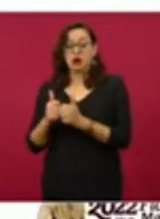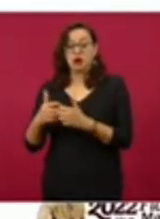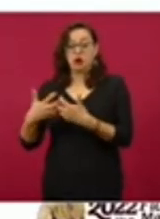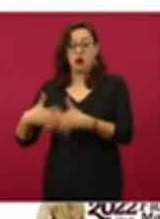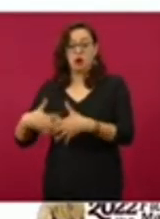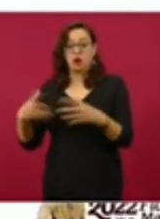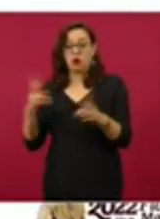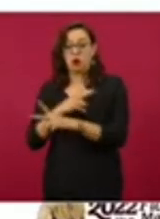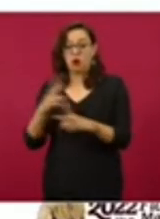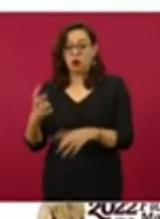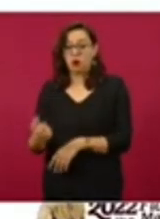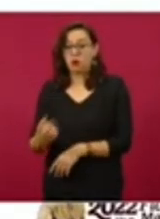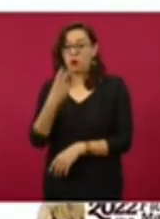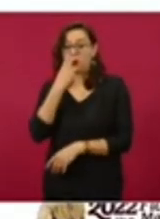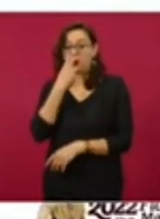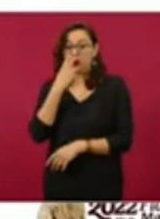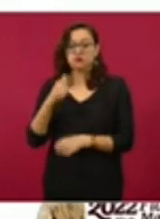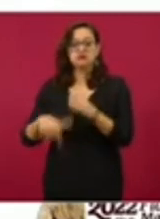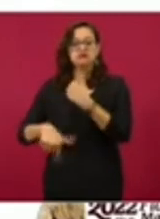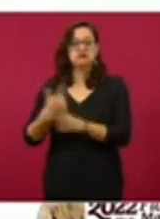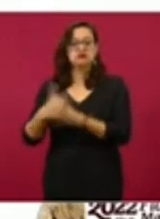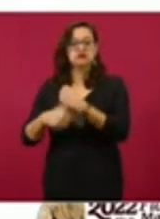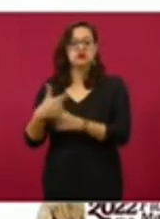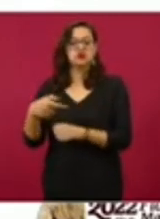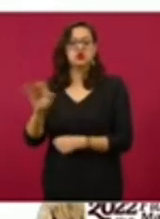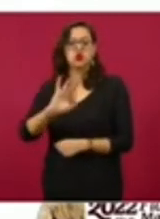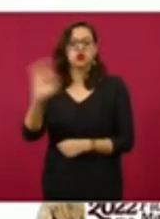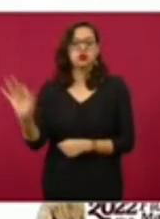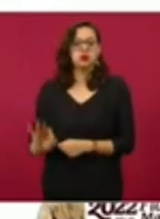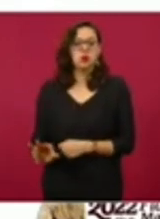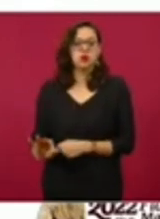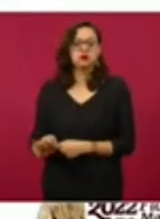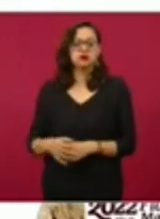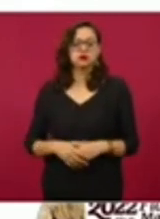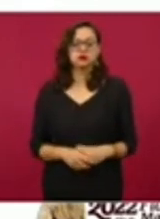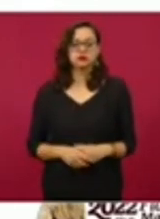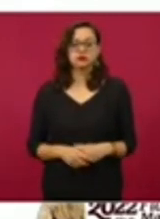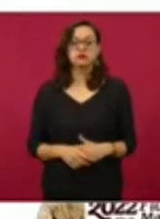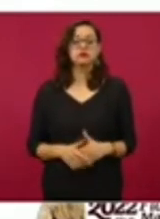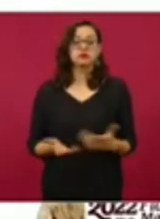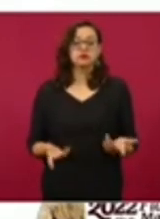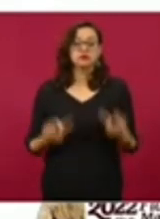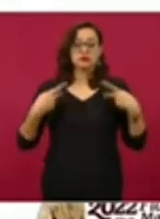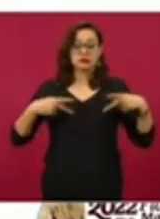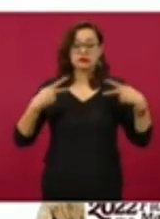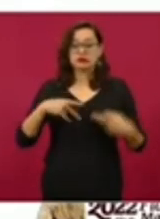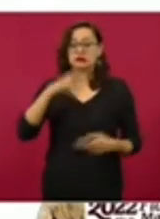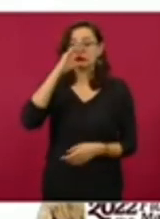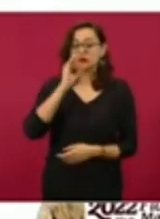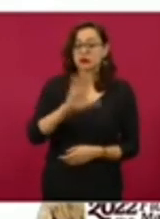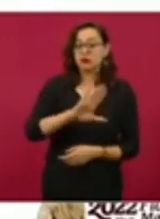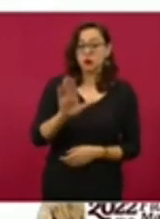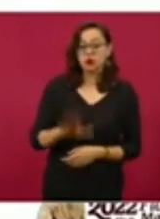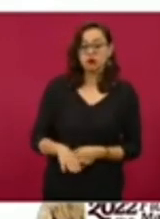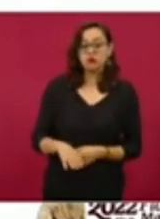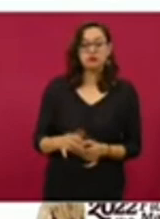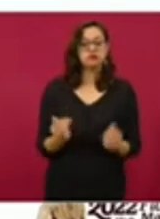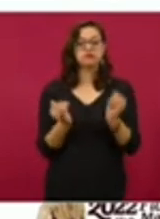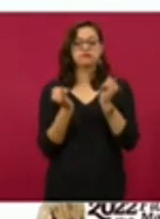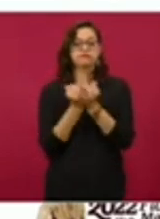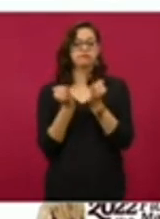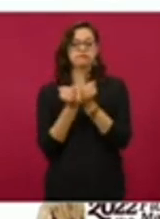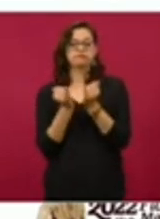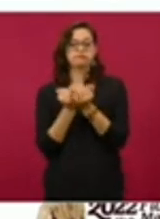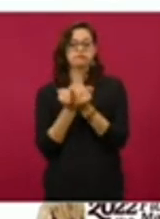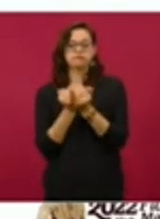fallecimientos, lo mismo, no